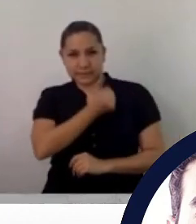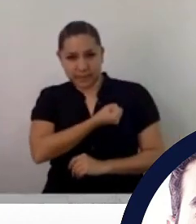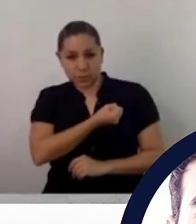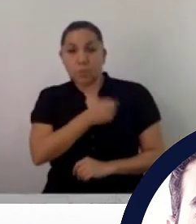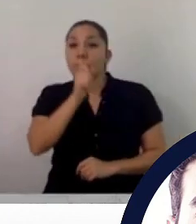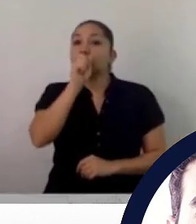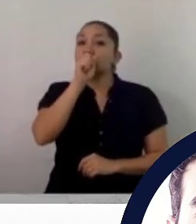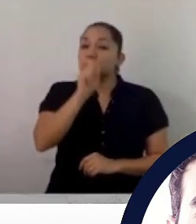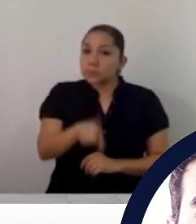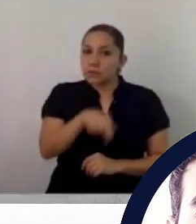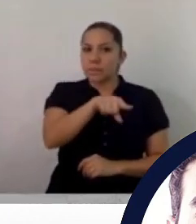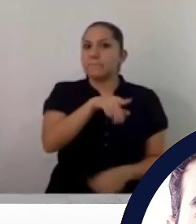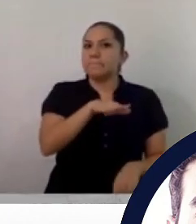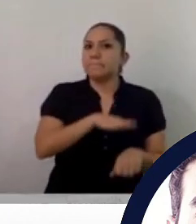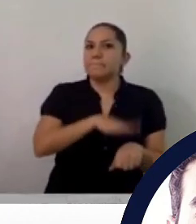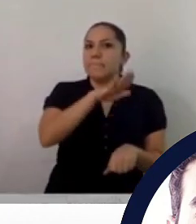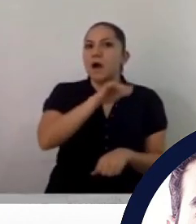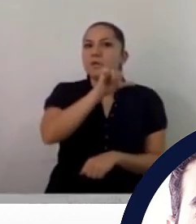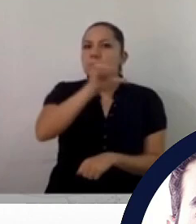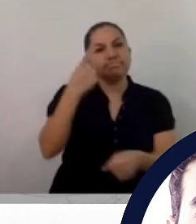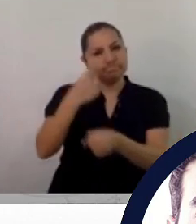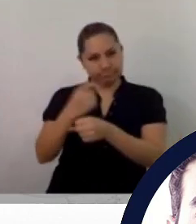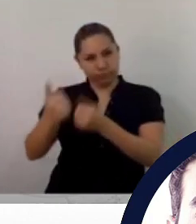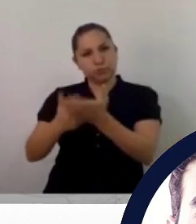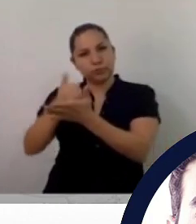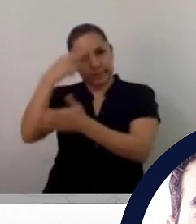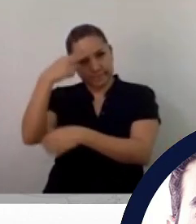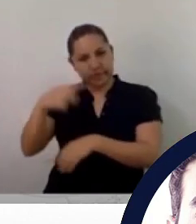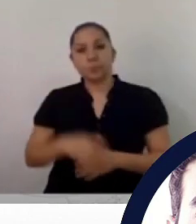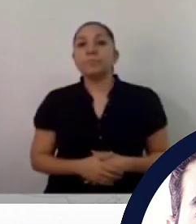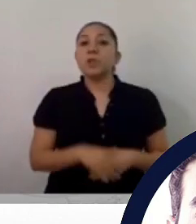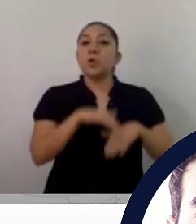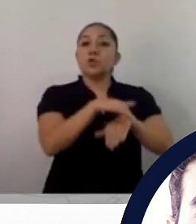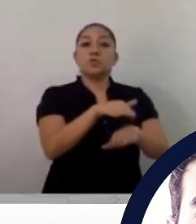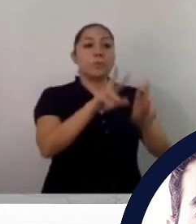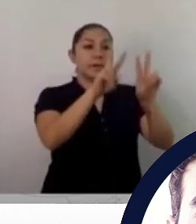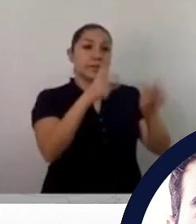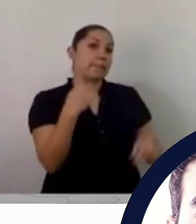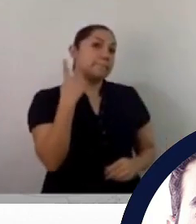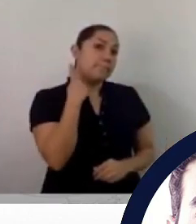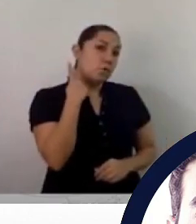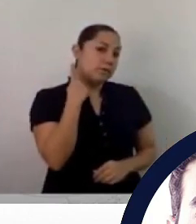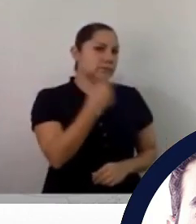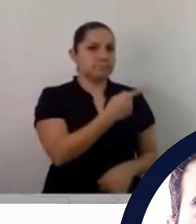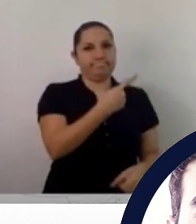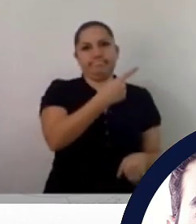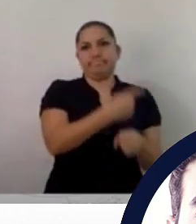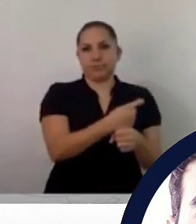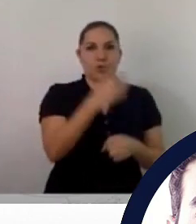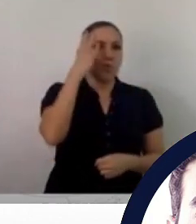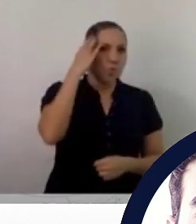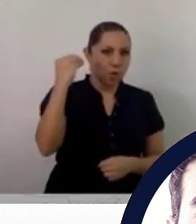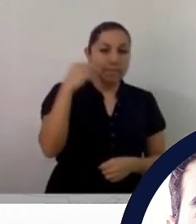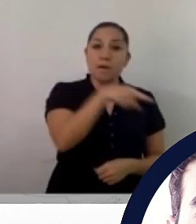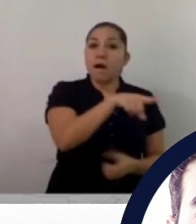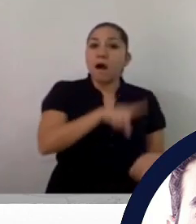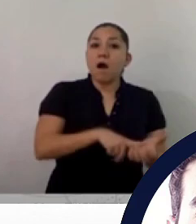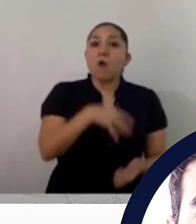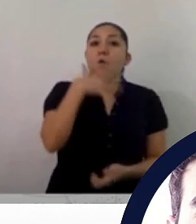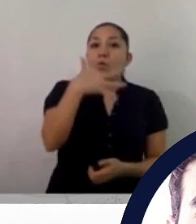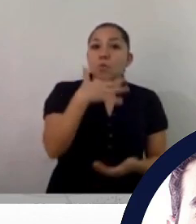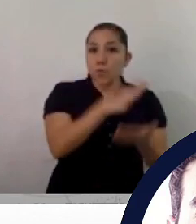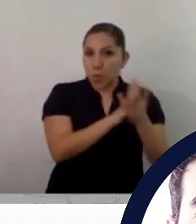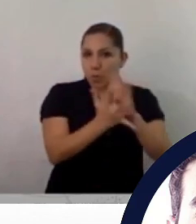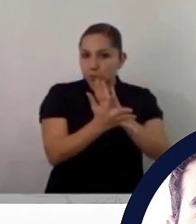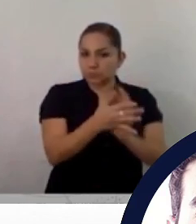tiene la entidad. Pero también puede influir centros de investigación que no necesariamente dan clases, pero que sí se dedican al